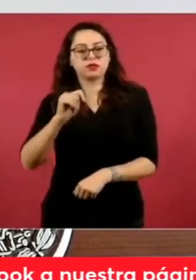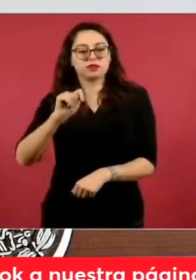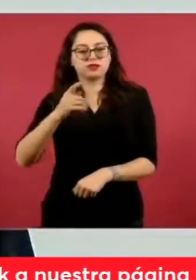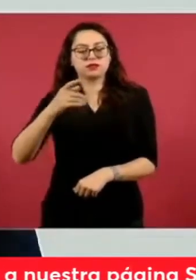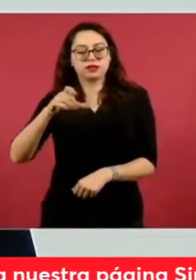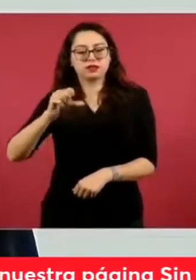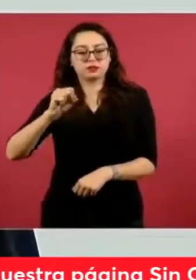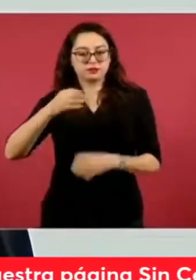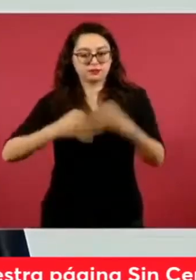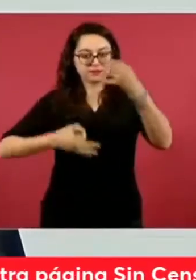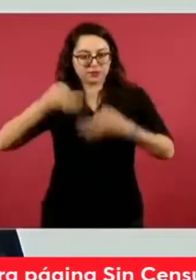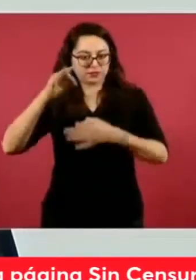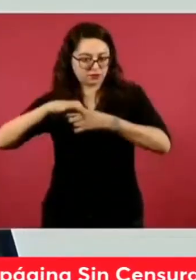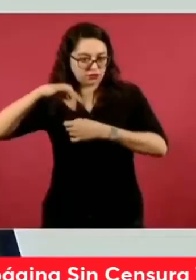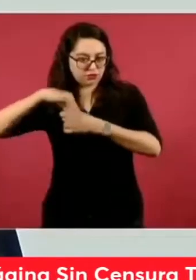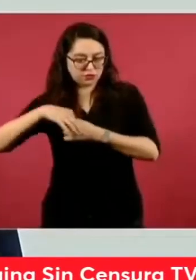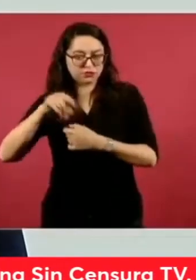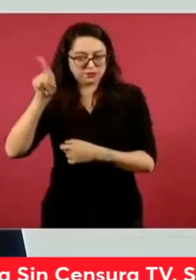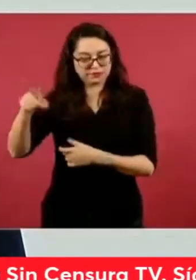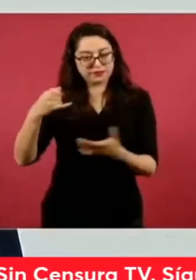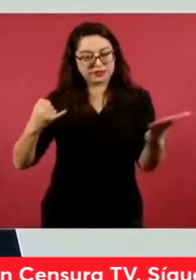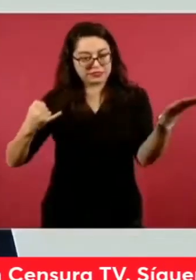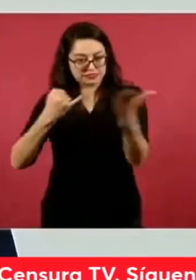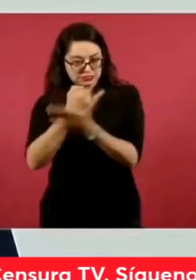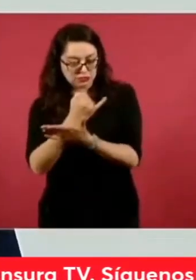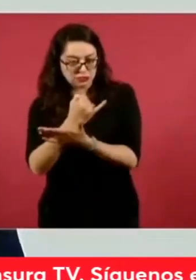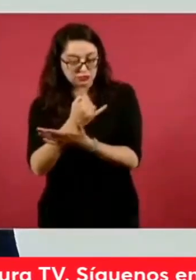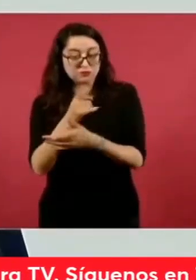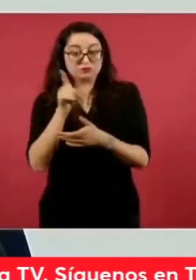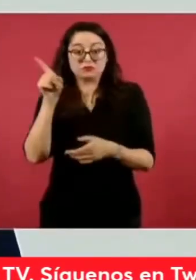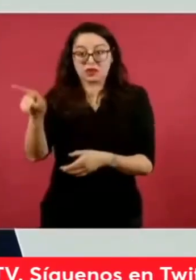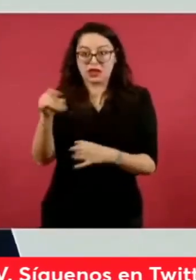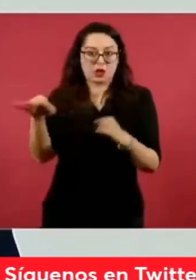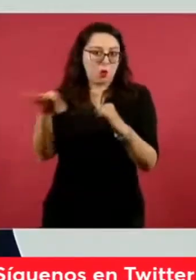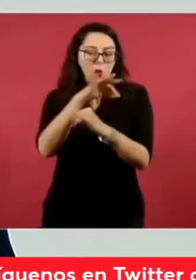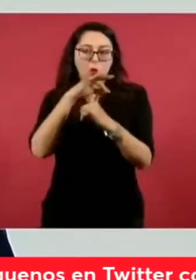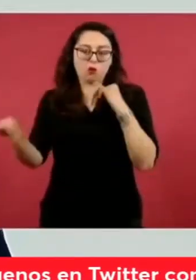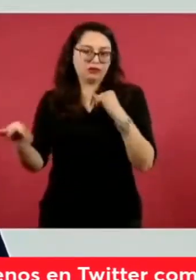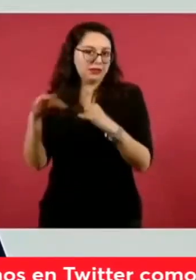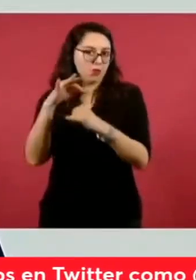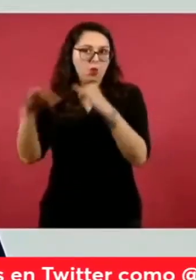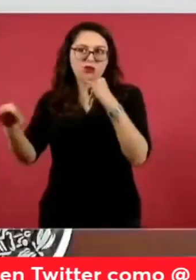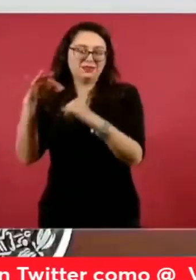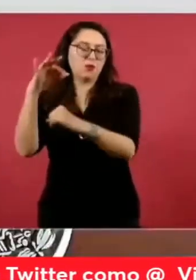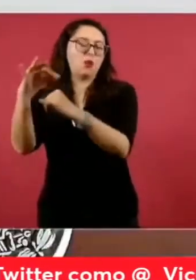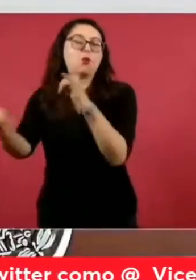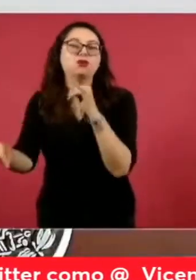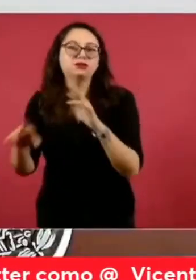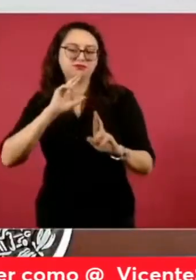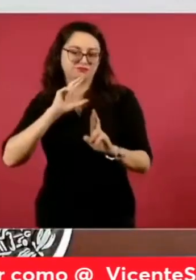de la Federación, que como sabemos en materia electoral es ya la última instancia.